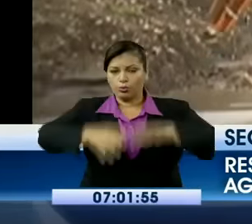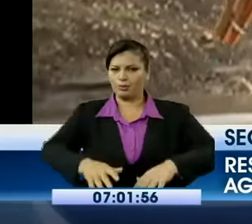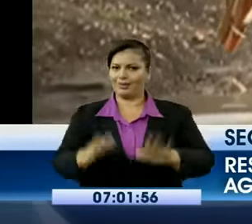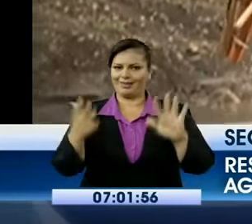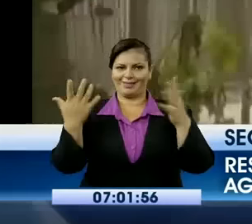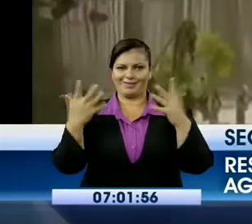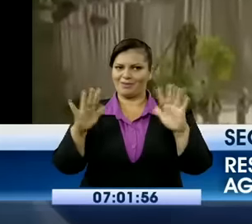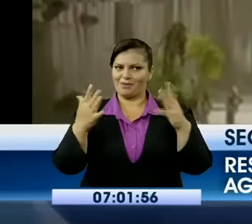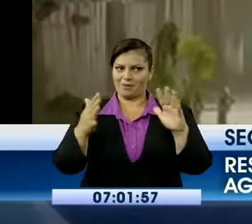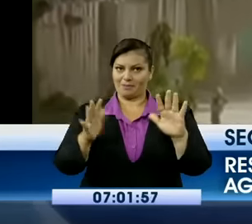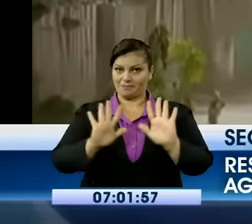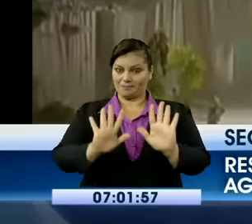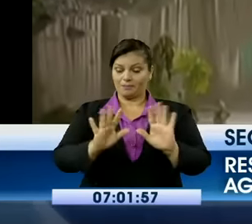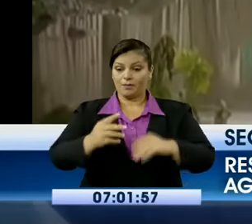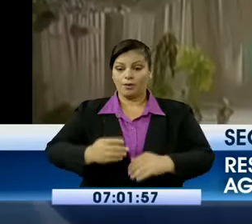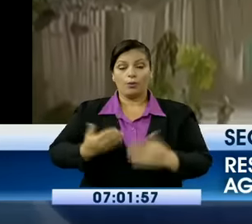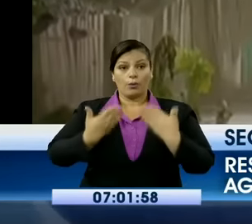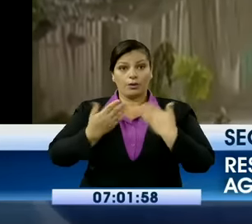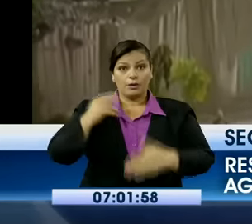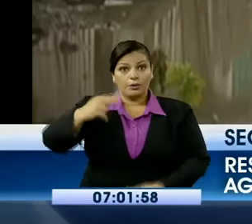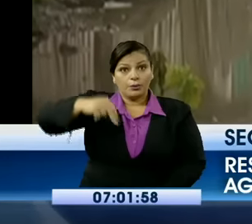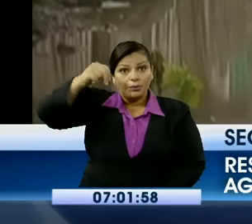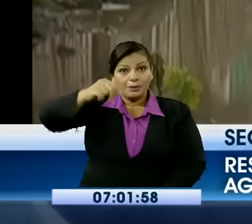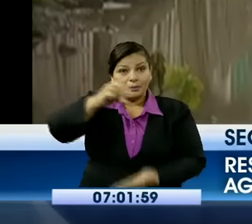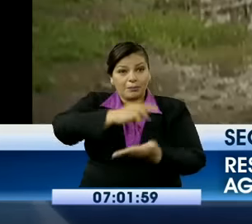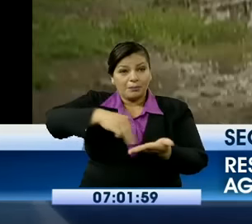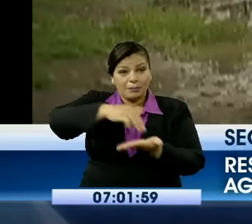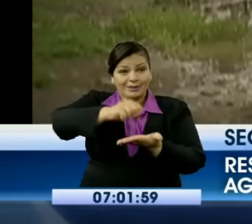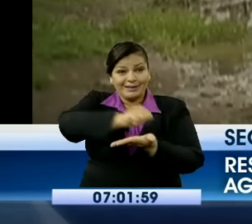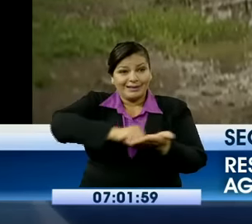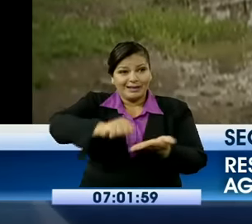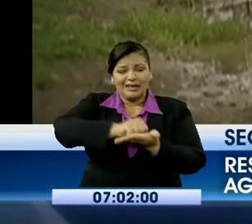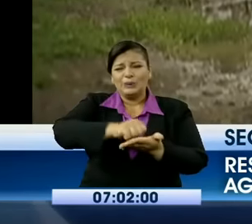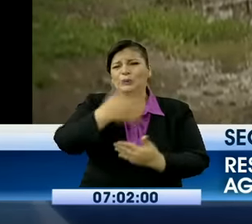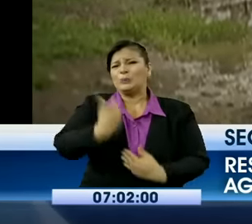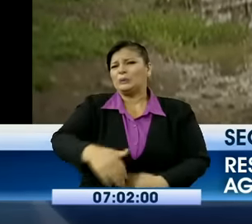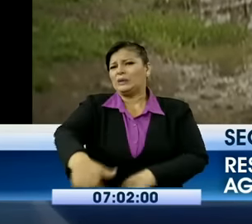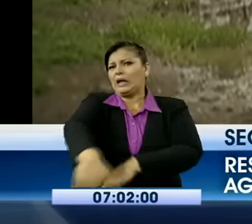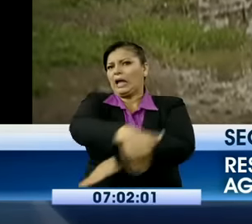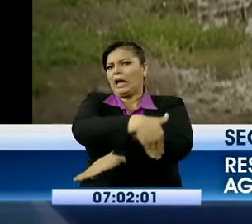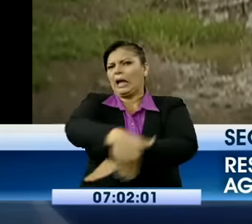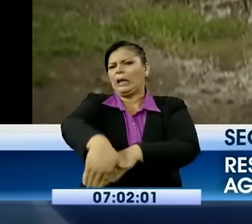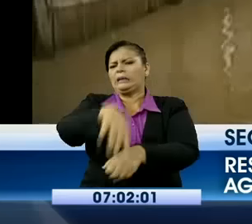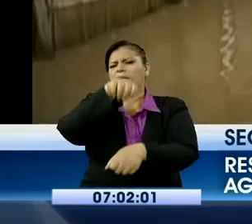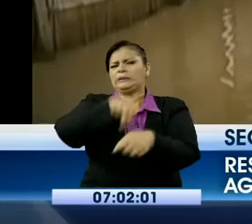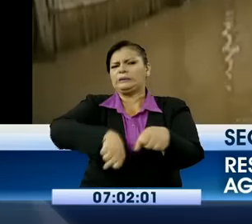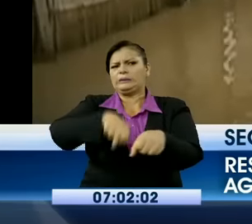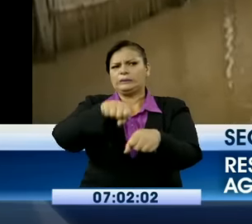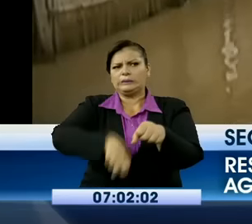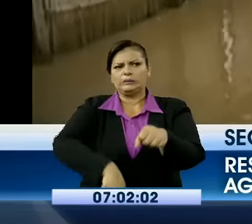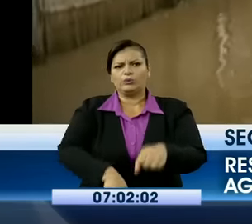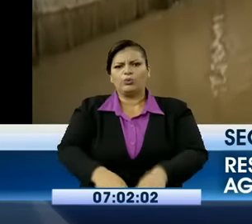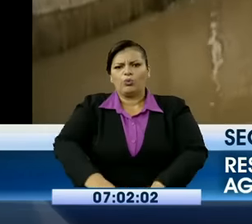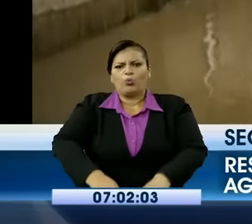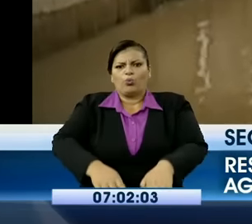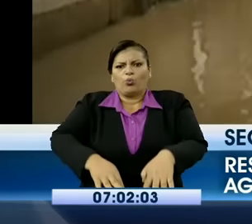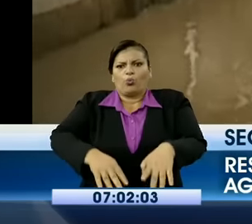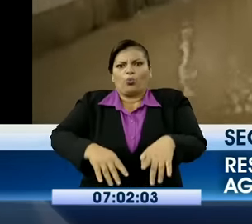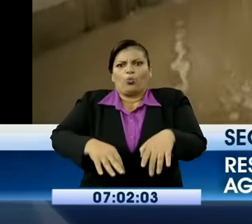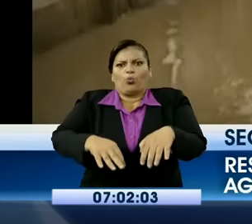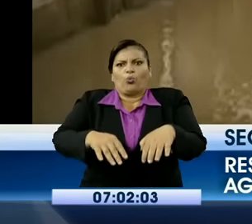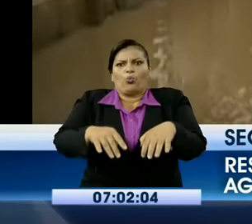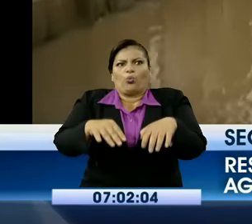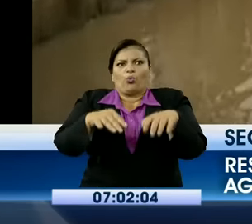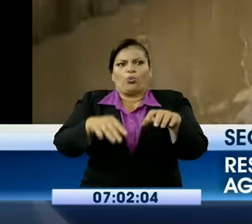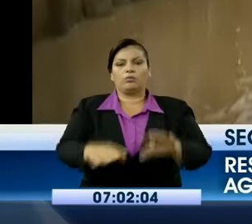quedó el desastre. Calles anegadas, interminable lodo y familias angustiadas, porque allí